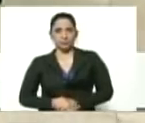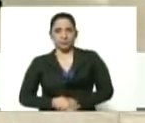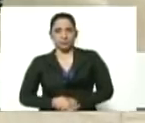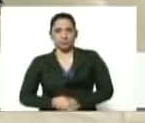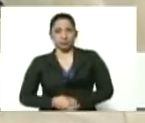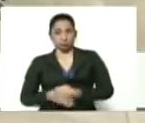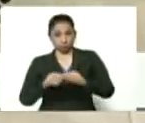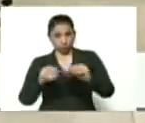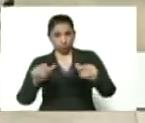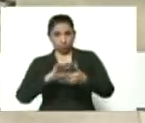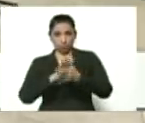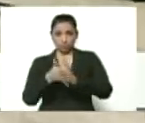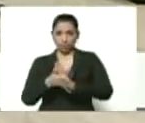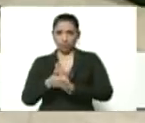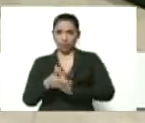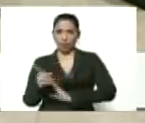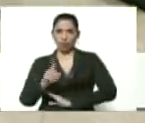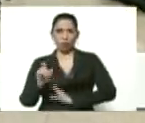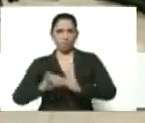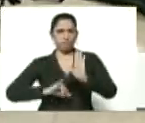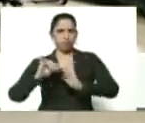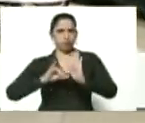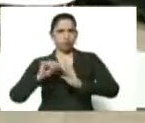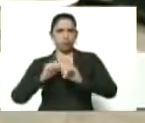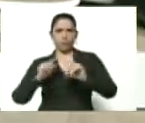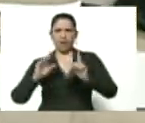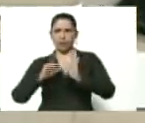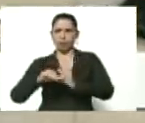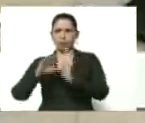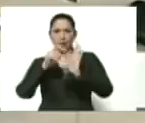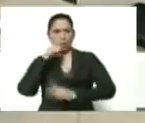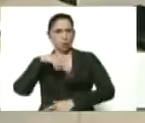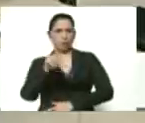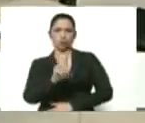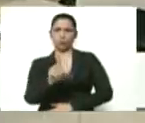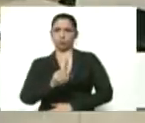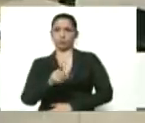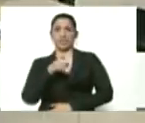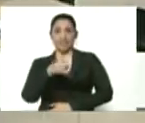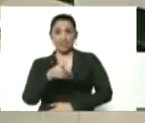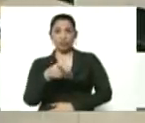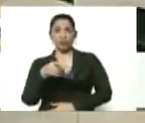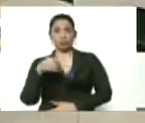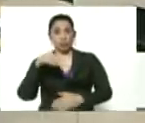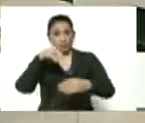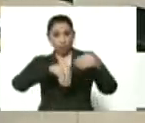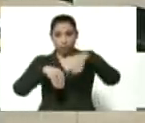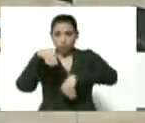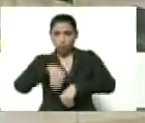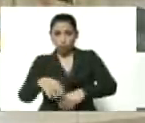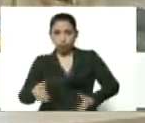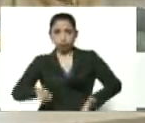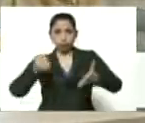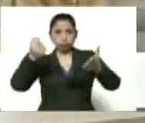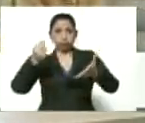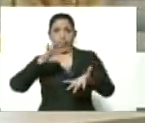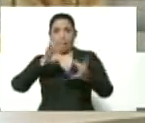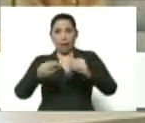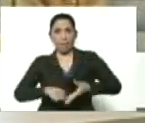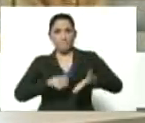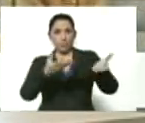harina de maíz precocida no va a especular para robar al pueblo va en los CLAP a satisfacer